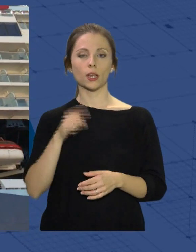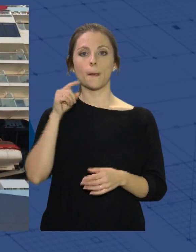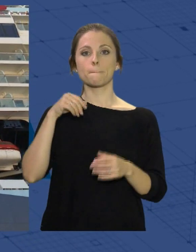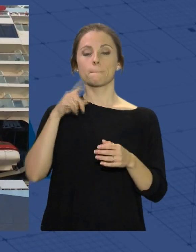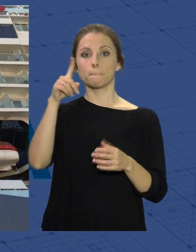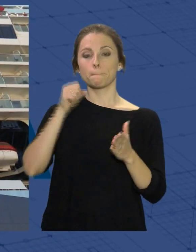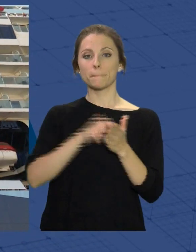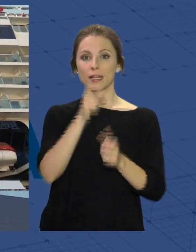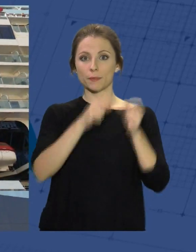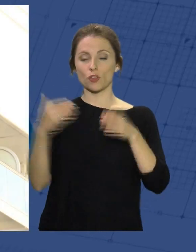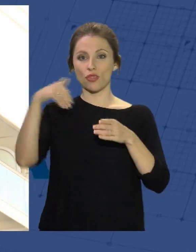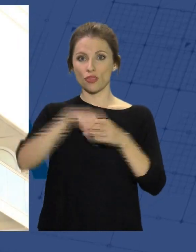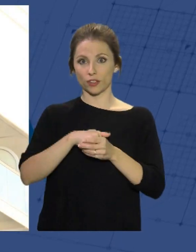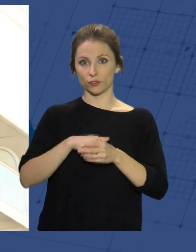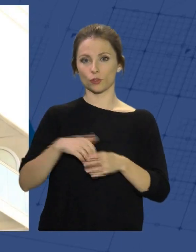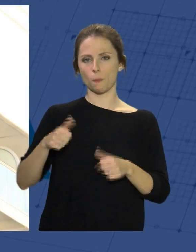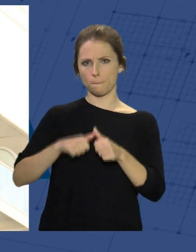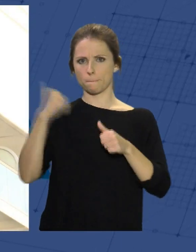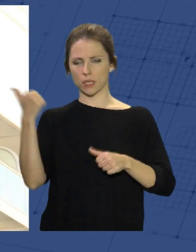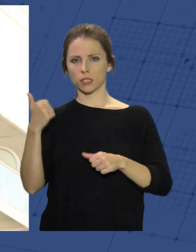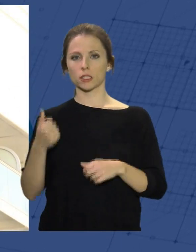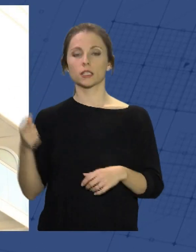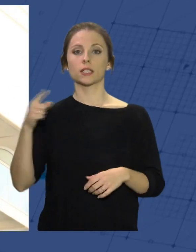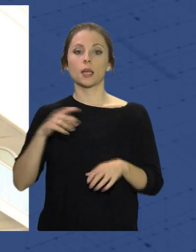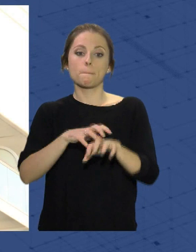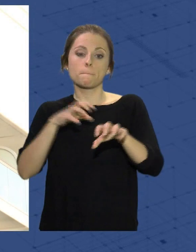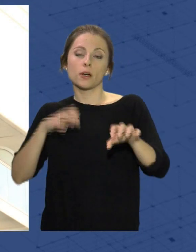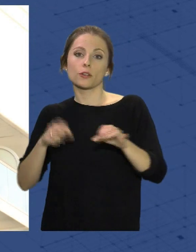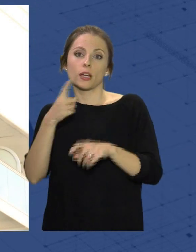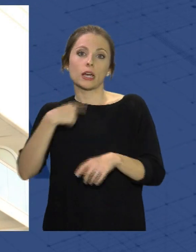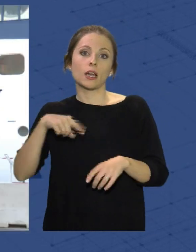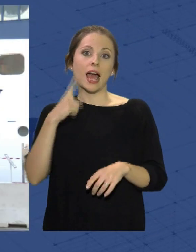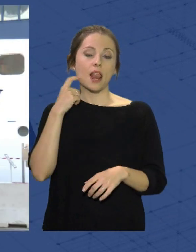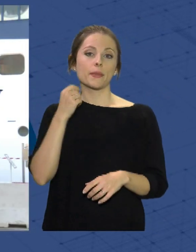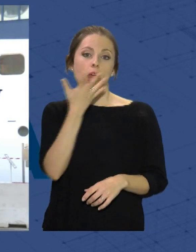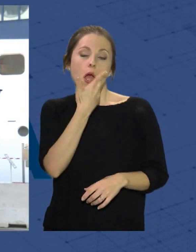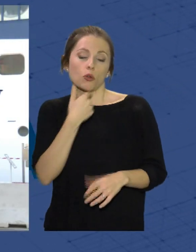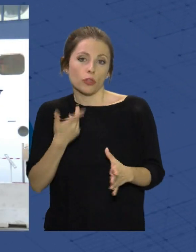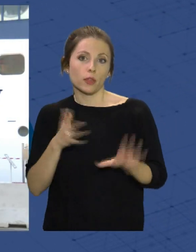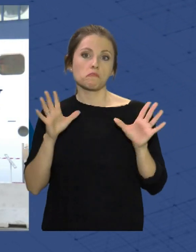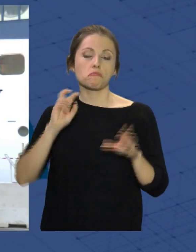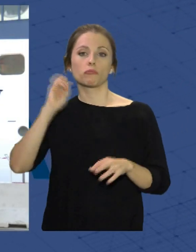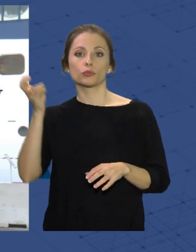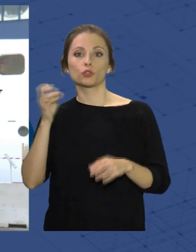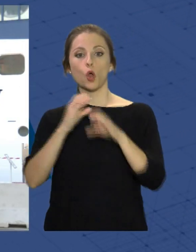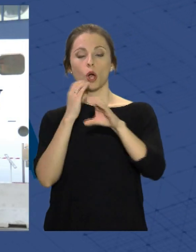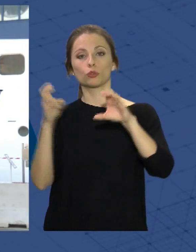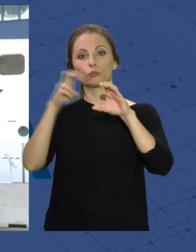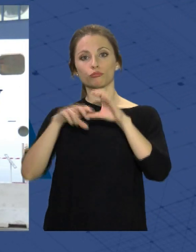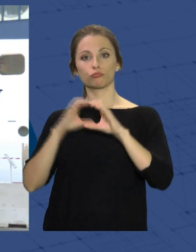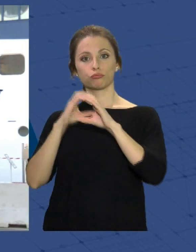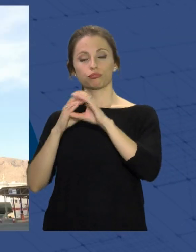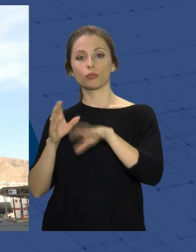turistas a bordo. La mayoría de ellos ha optado por conocer la ciudad. Otros han cogido el bus para conocer